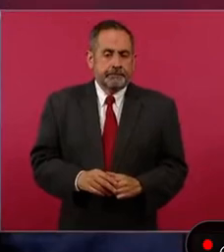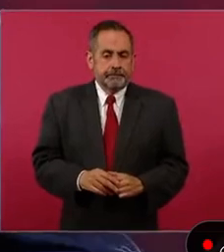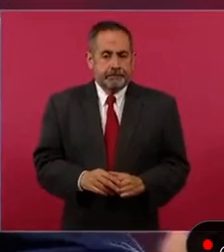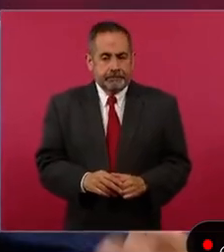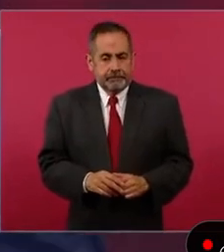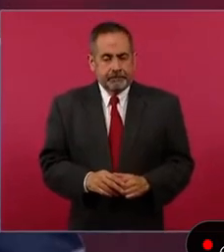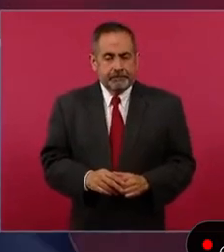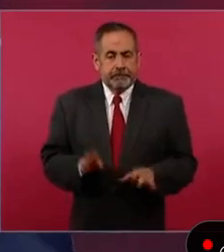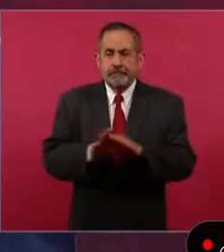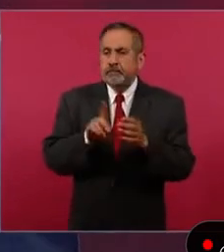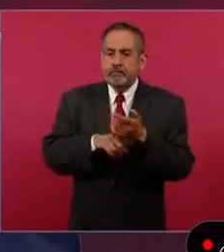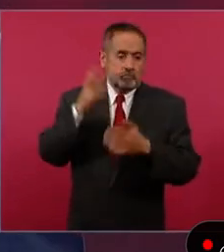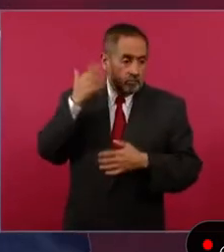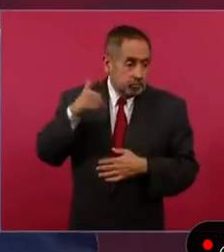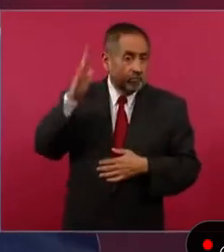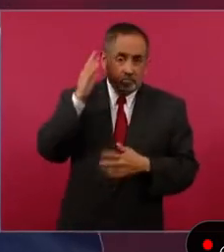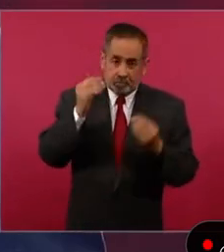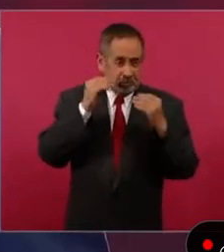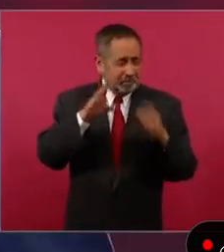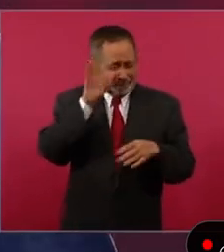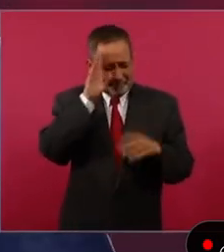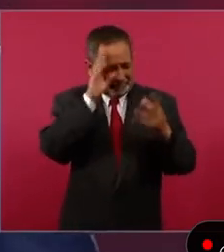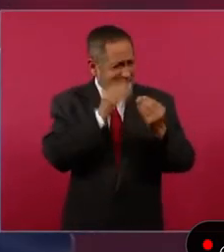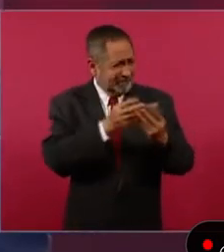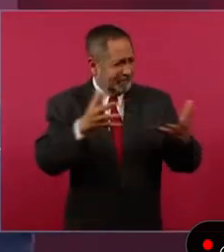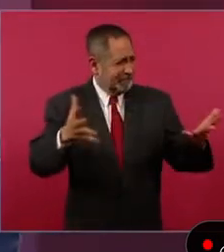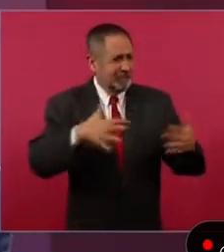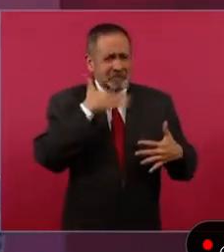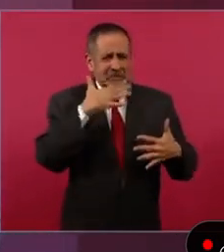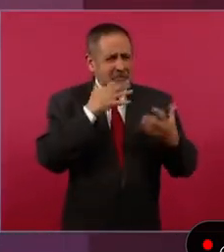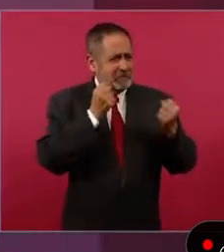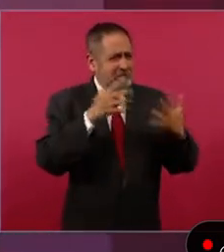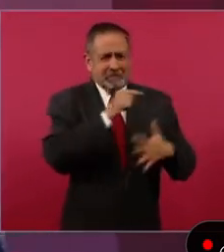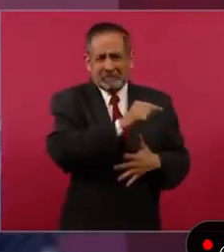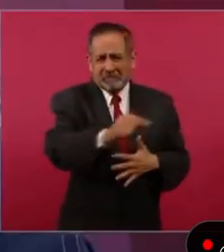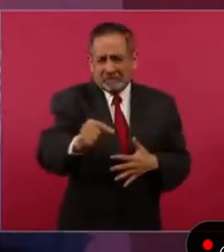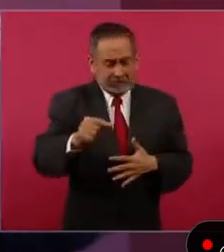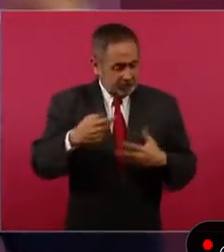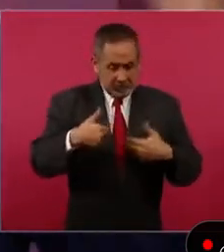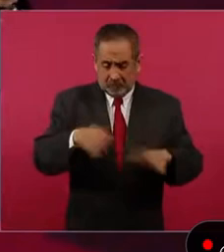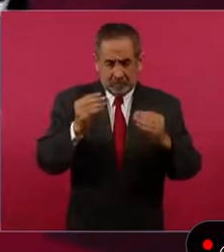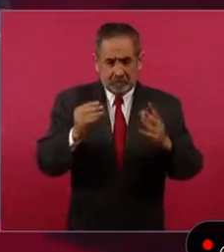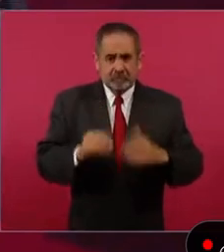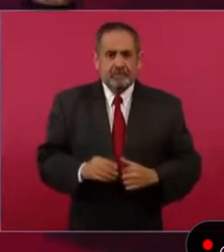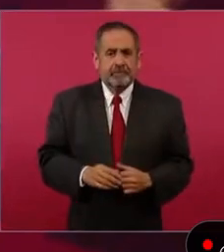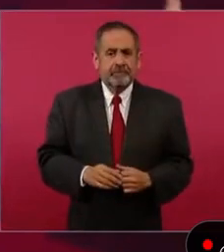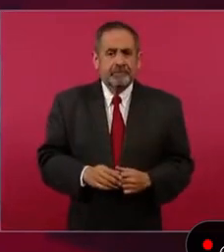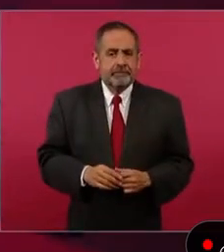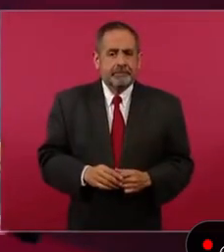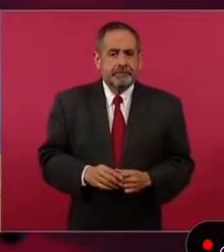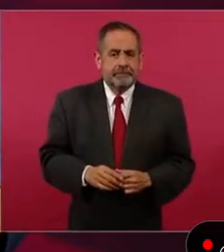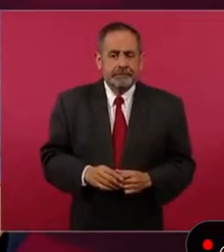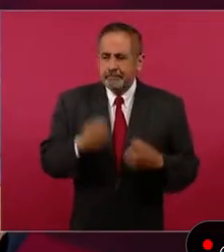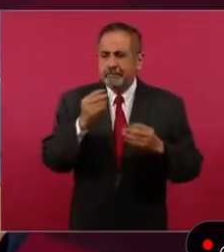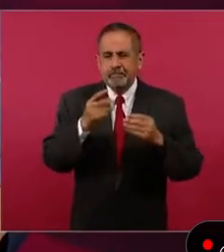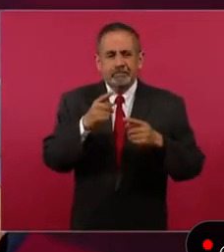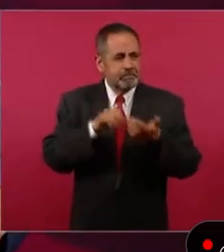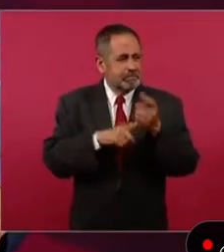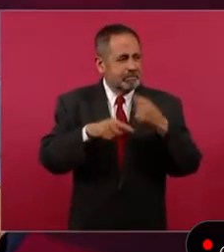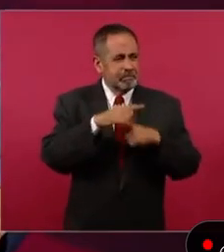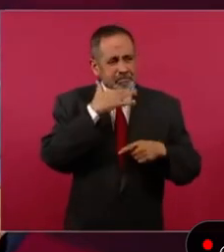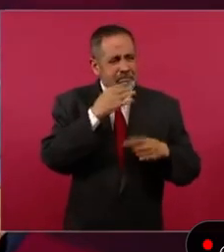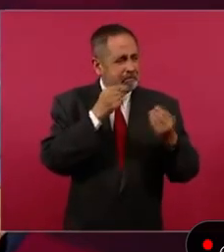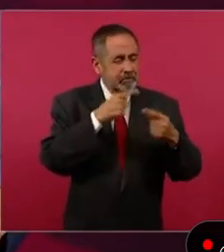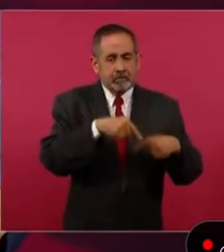era un monstruo de muchos tentáculos,